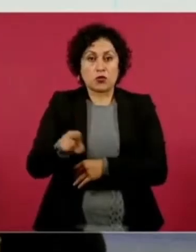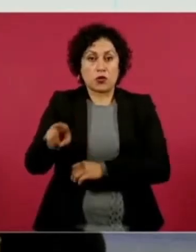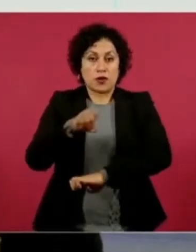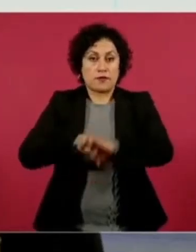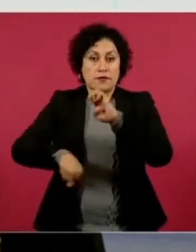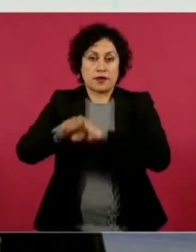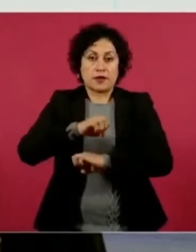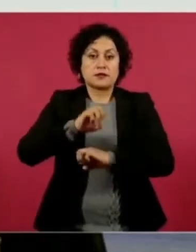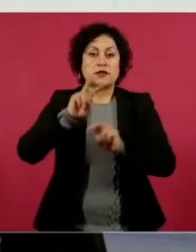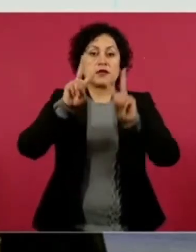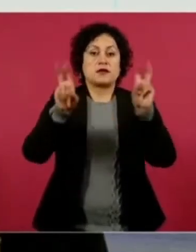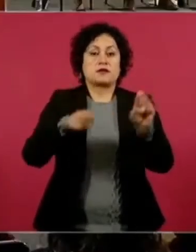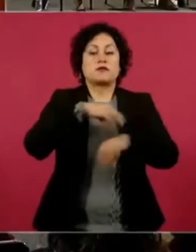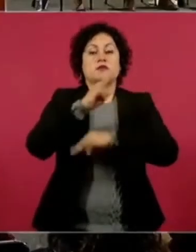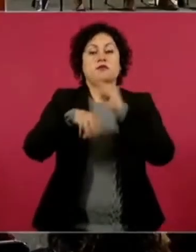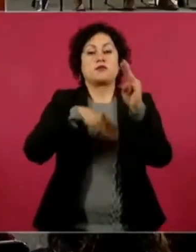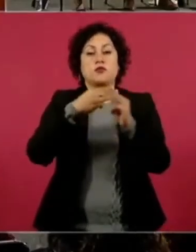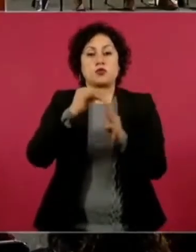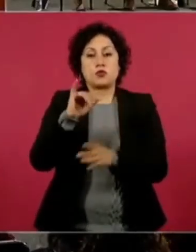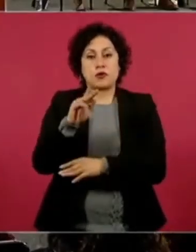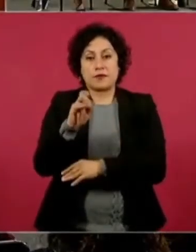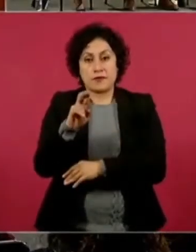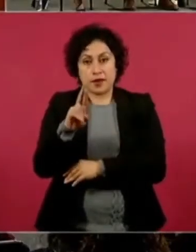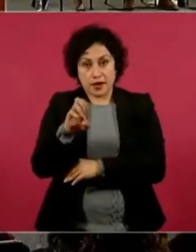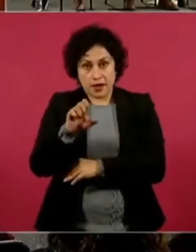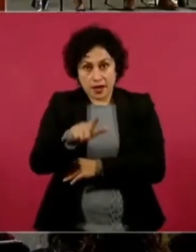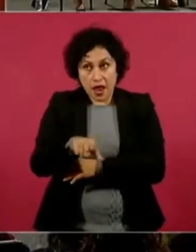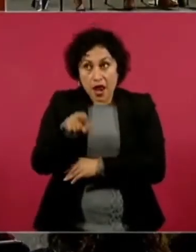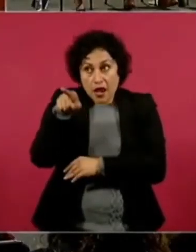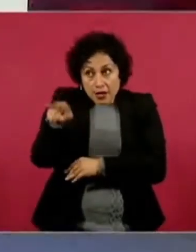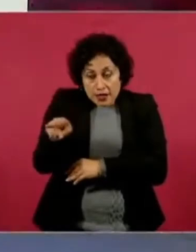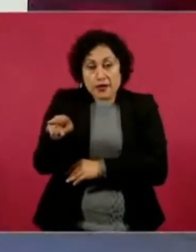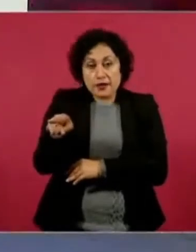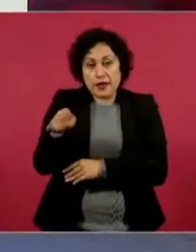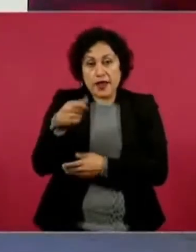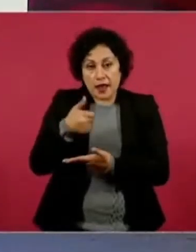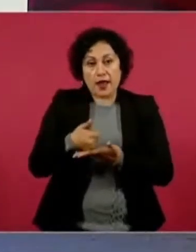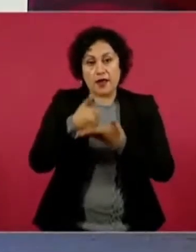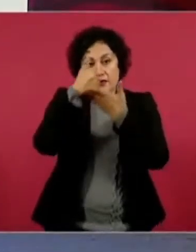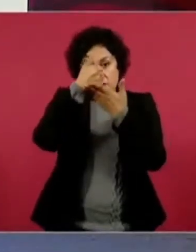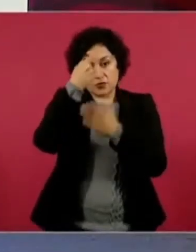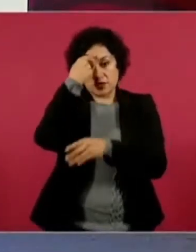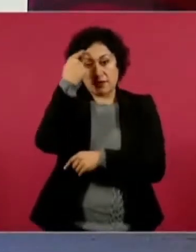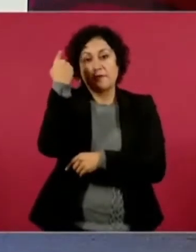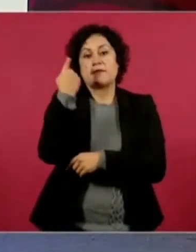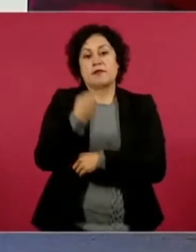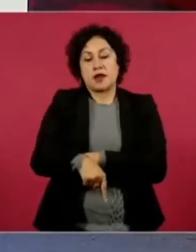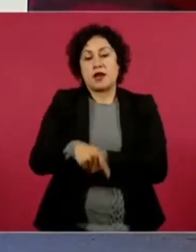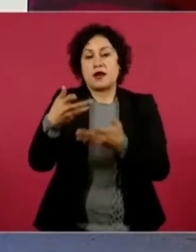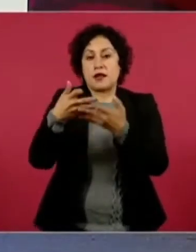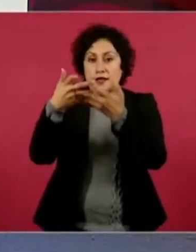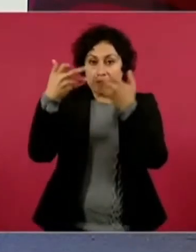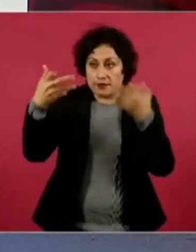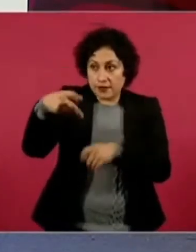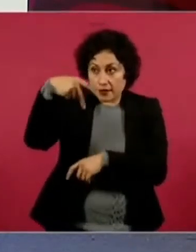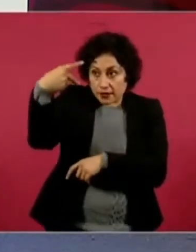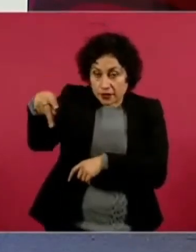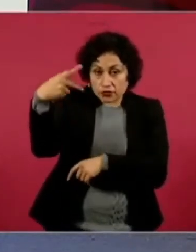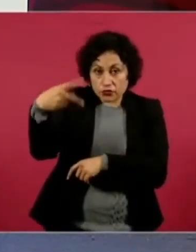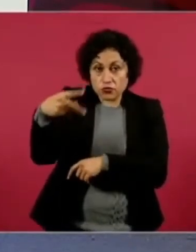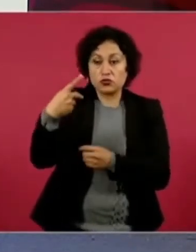que nos está permitiendo utilizar terrenos para